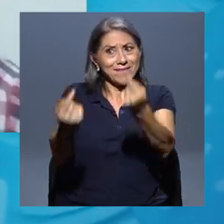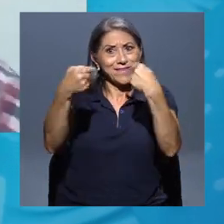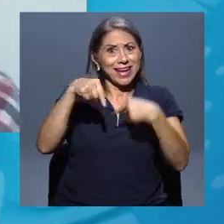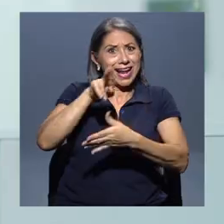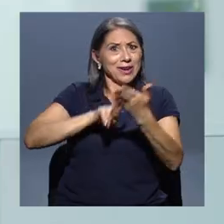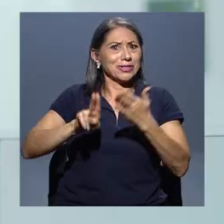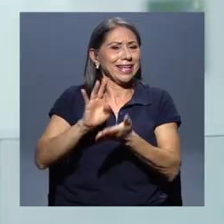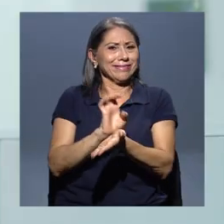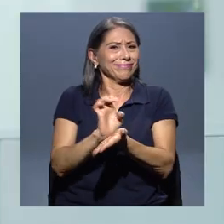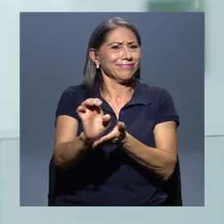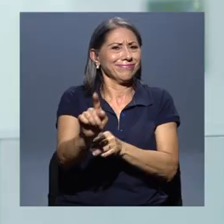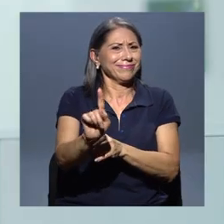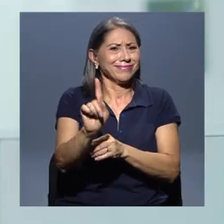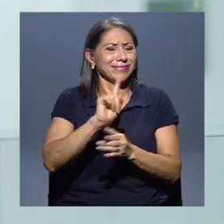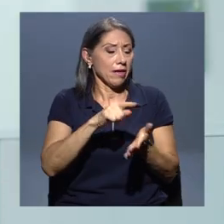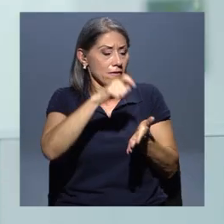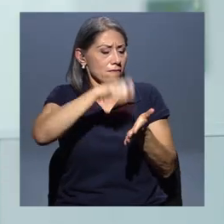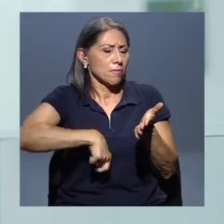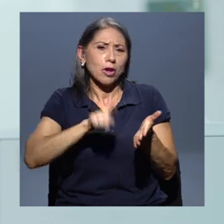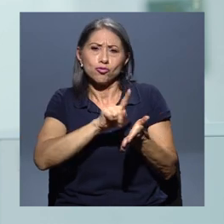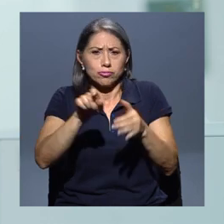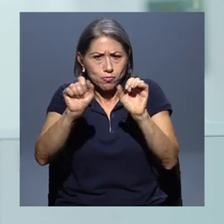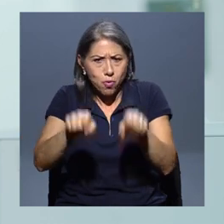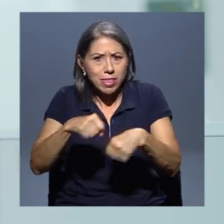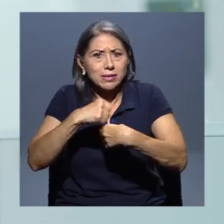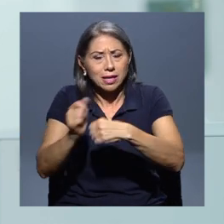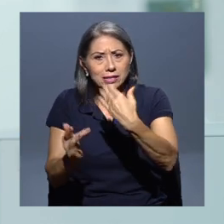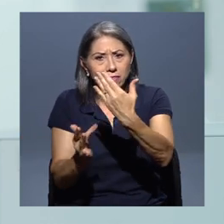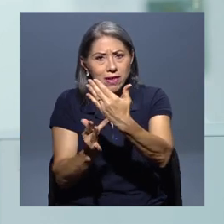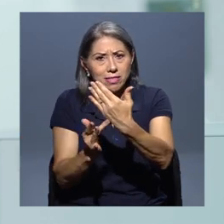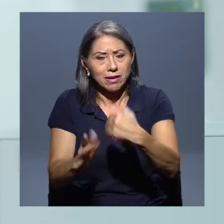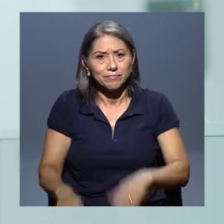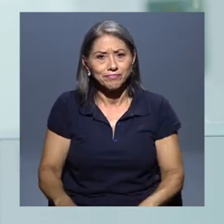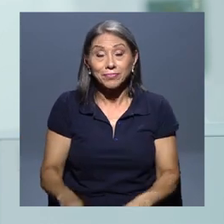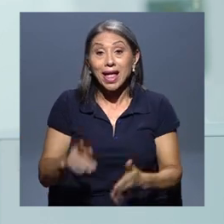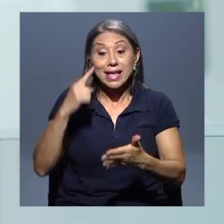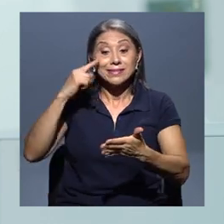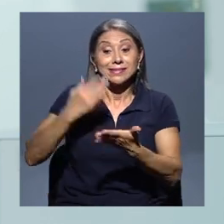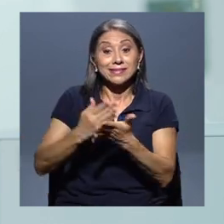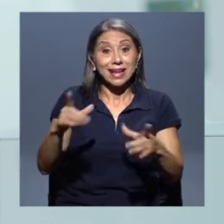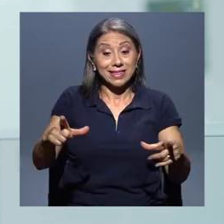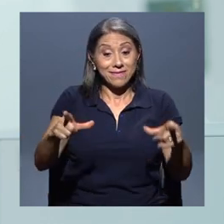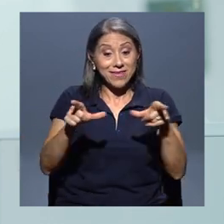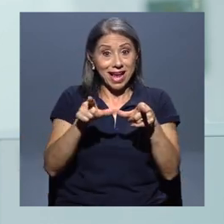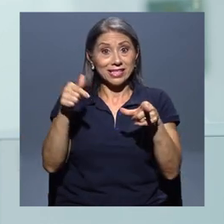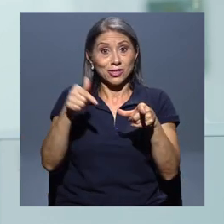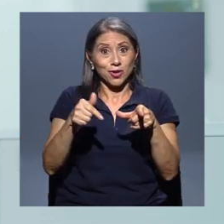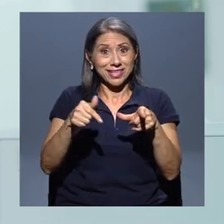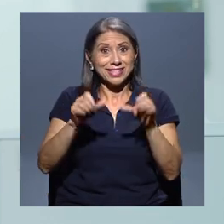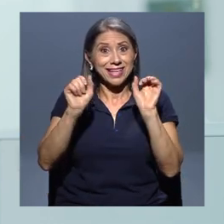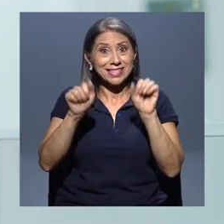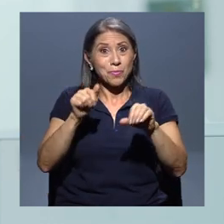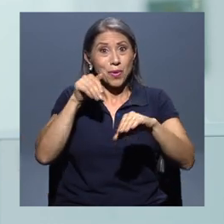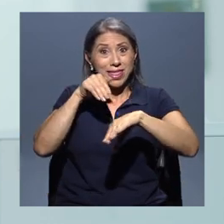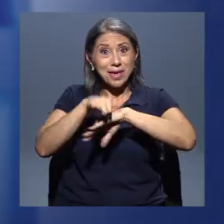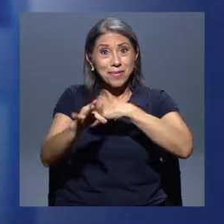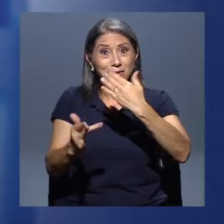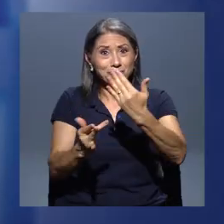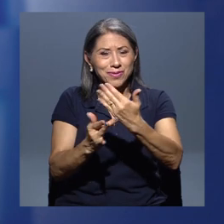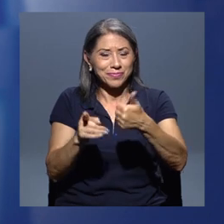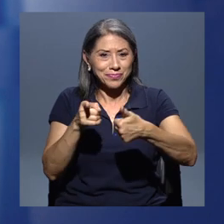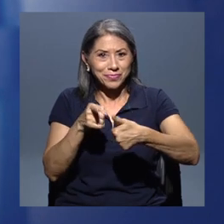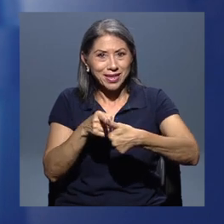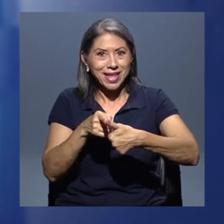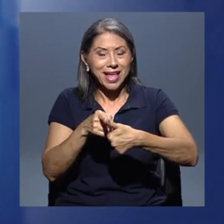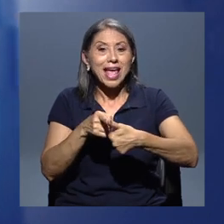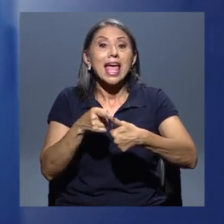autógrafa mientras se puede hacer por un medio digital. Las certificaciones que ahora se emiten de manera remota son la